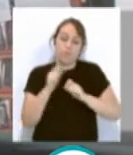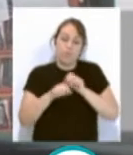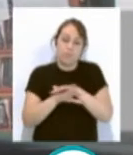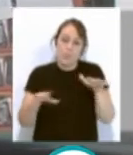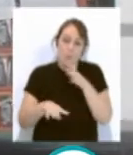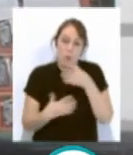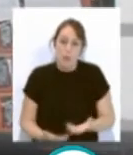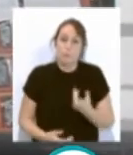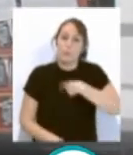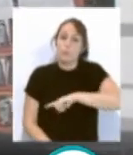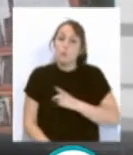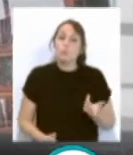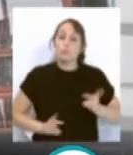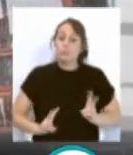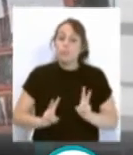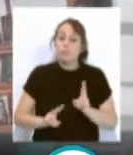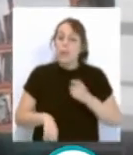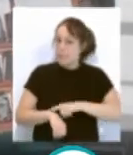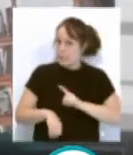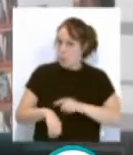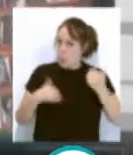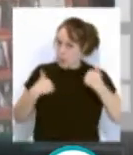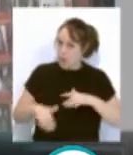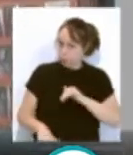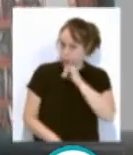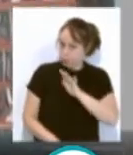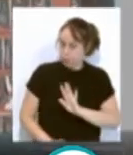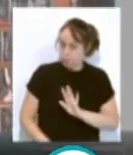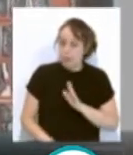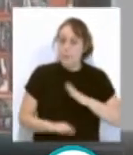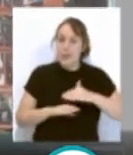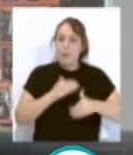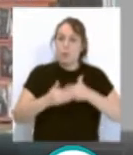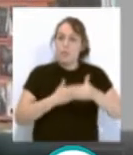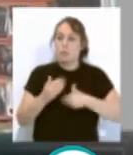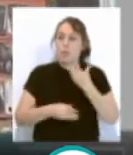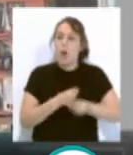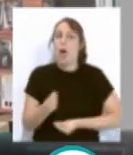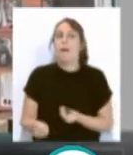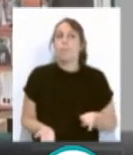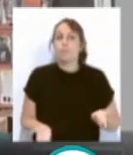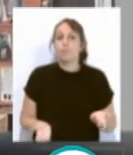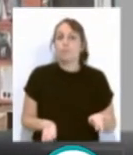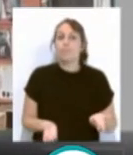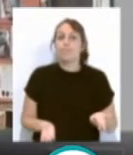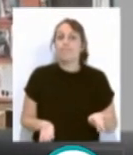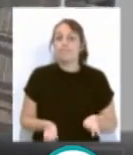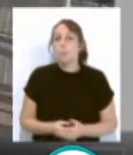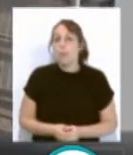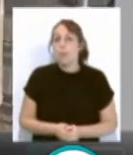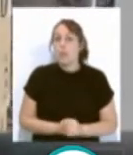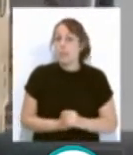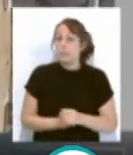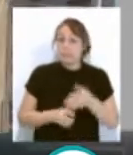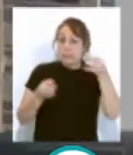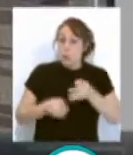hemos puesto en marcha con el tiempo suficiente para que todo el procedimiento se haga lo más